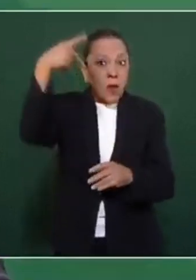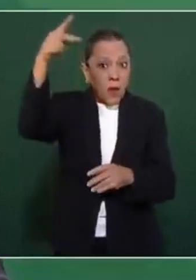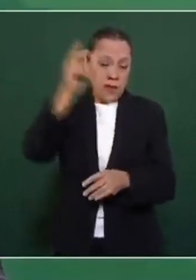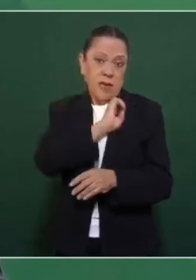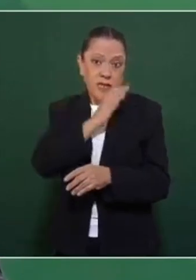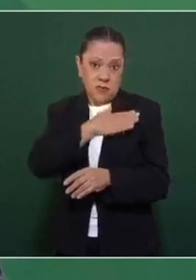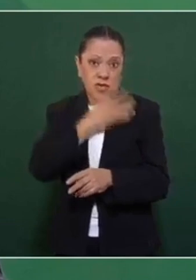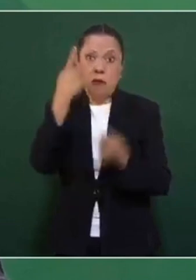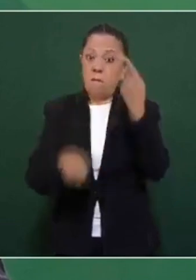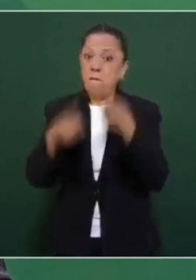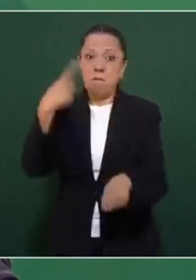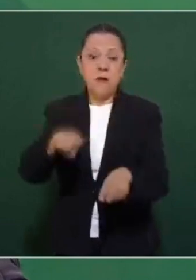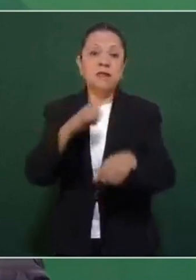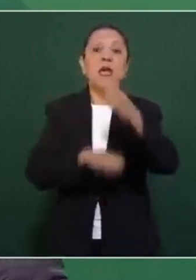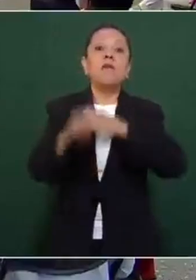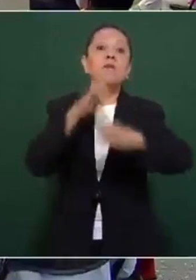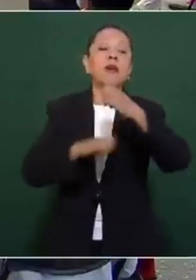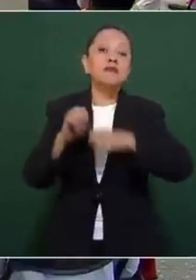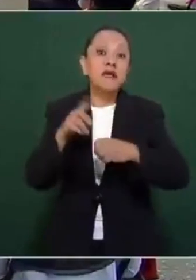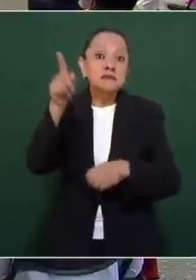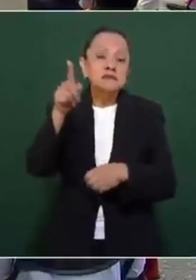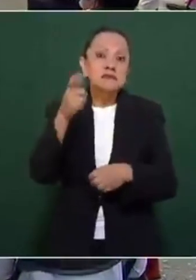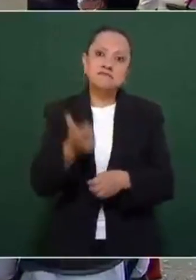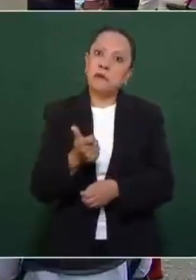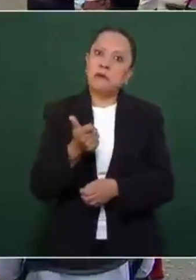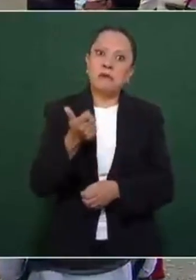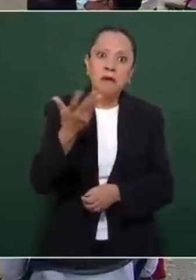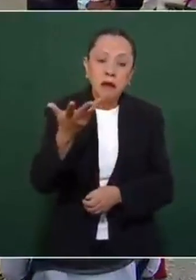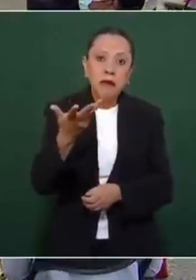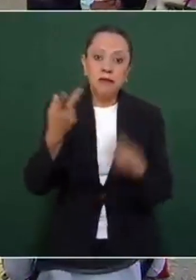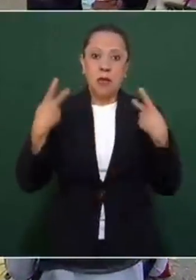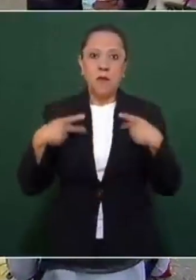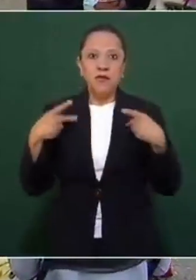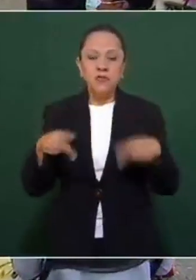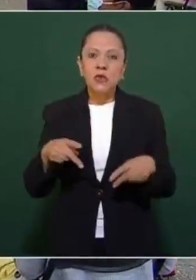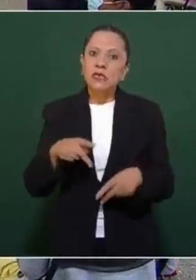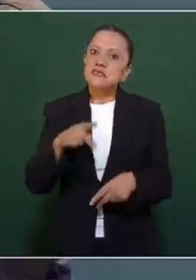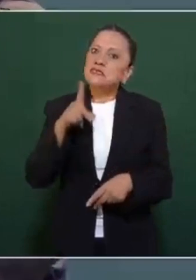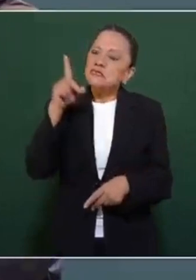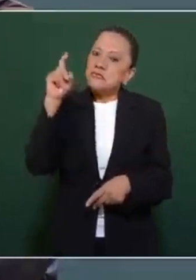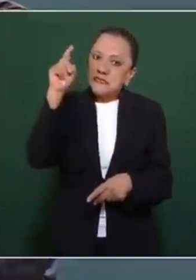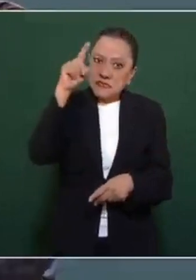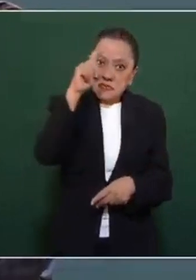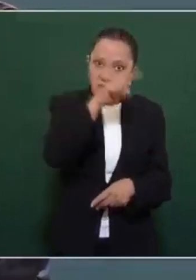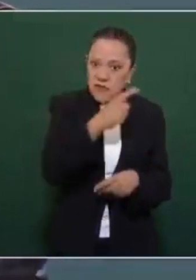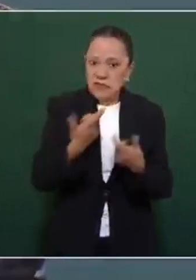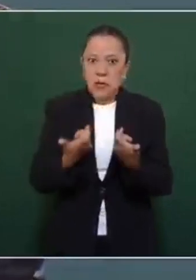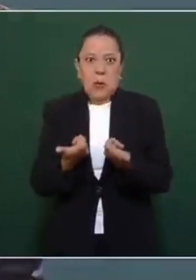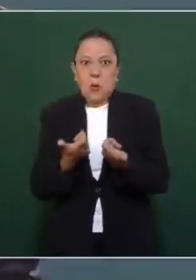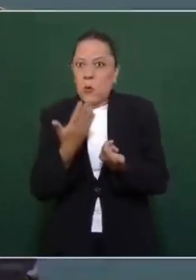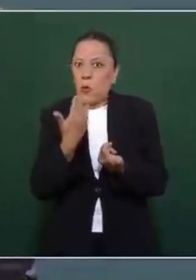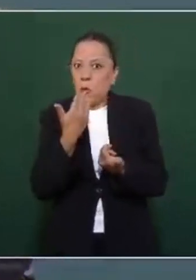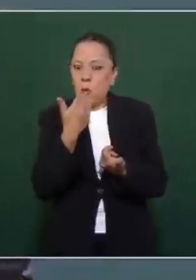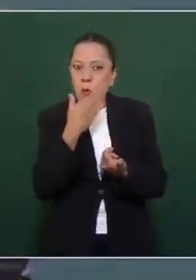la gente pues ya no aguanta porque no tiene para pagar la luz,